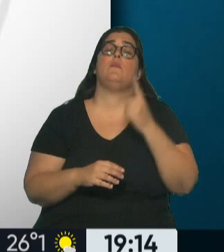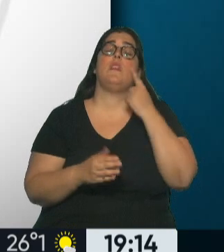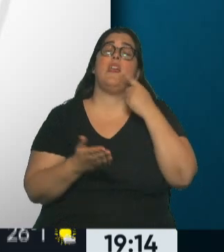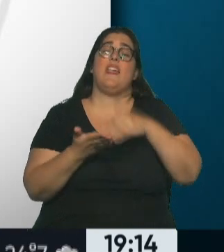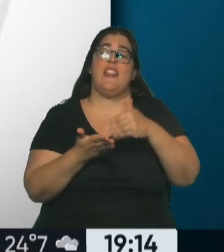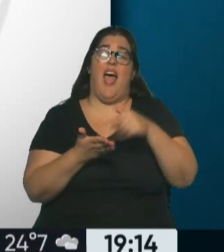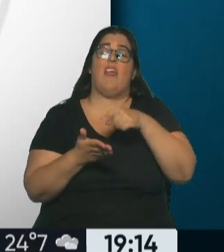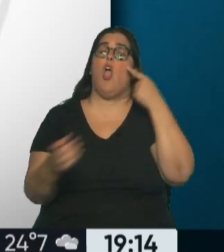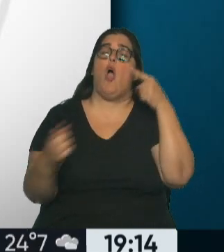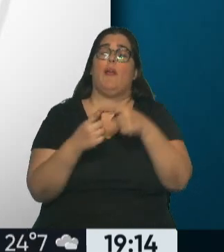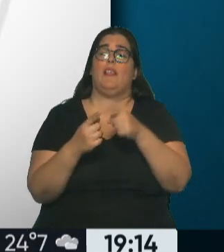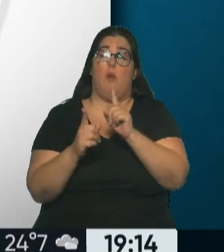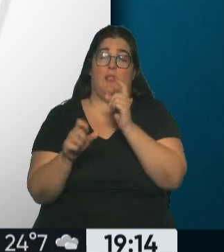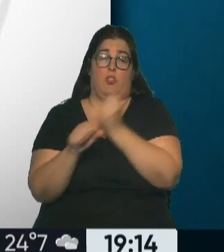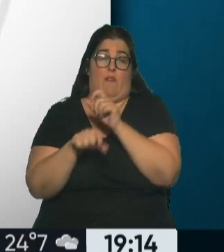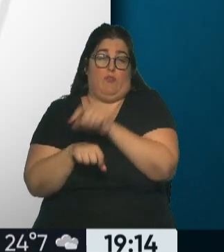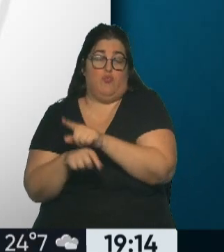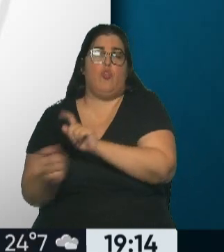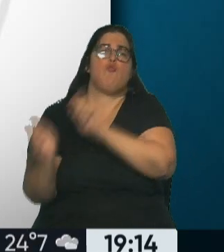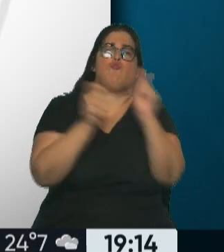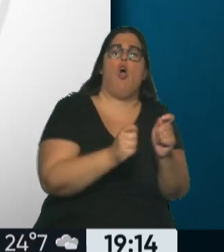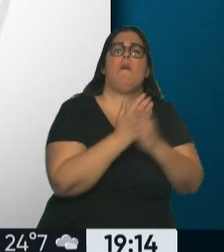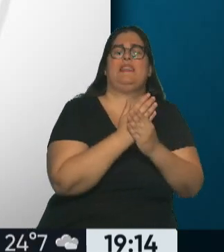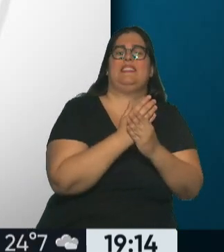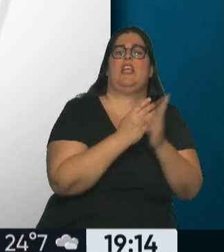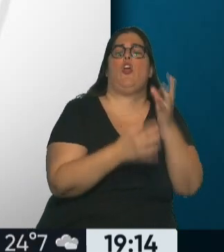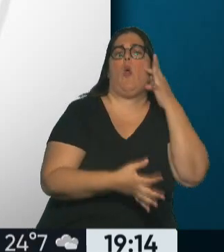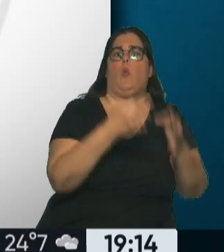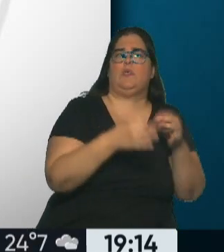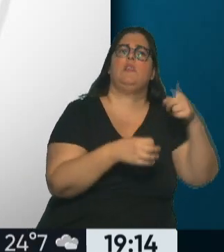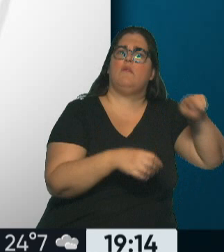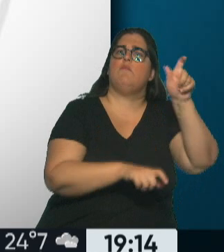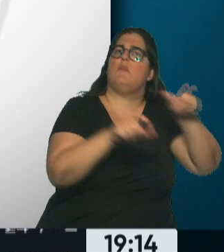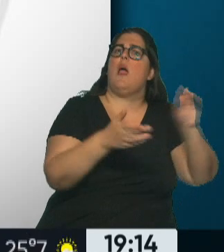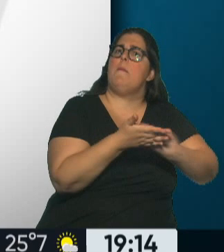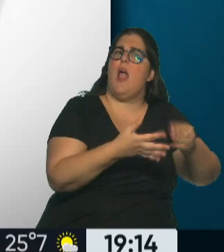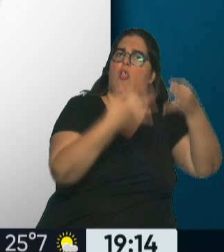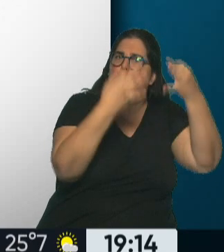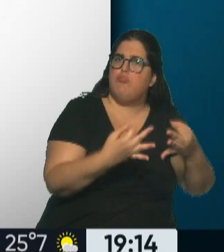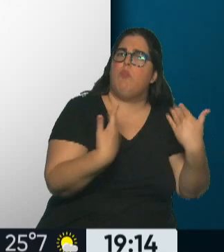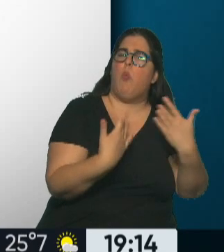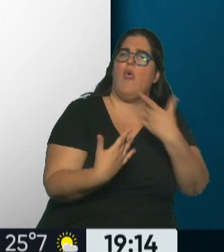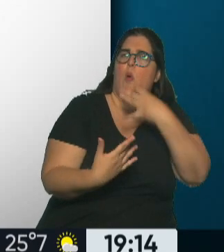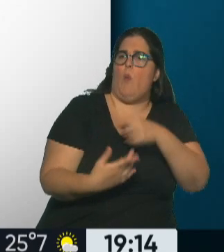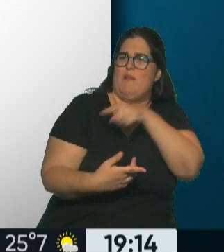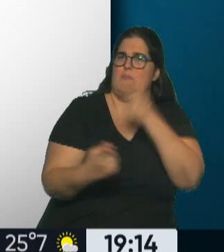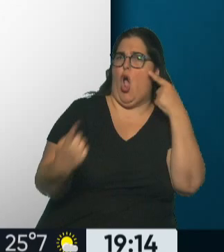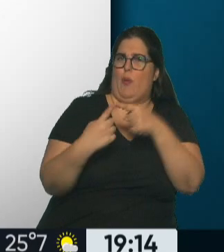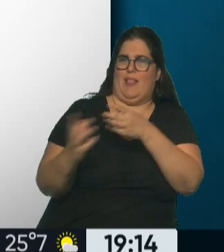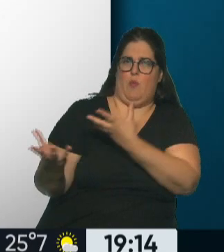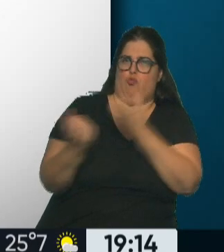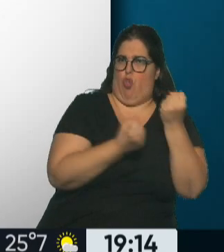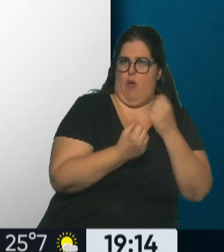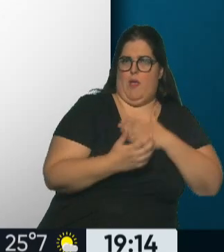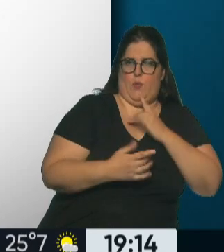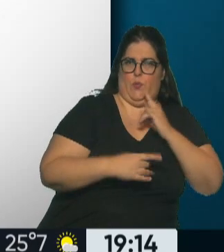se llevarán a cabo a través del Ministerio de Justicia, que cuenta con personal preparado para realizar eficazmente la tarea. El personal idóneo que trabajaba